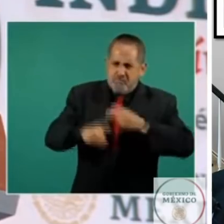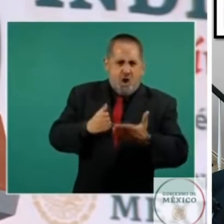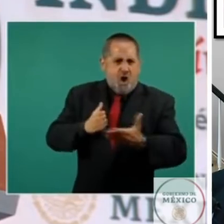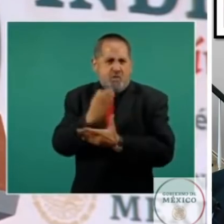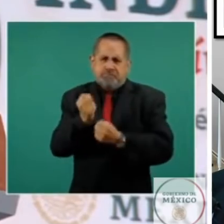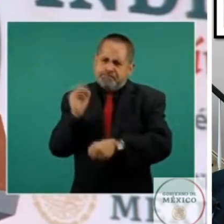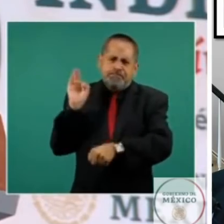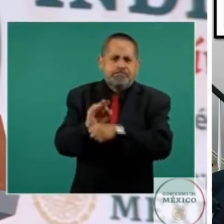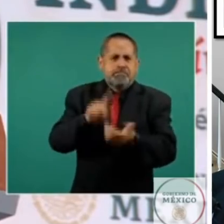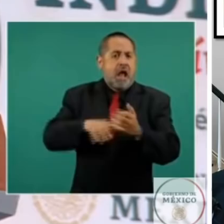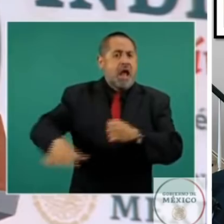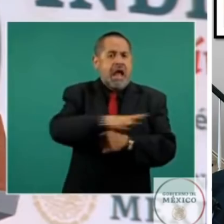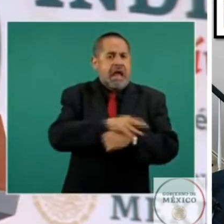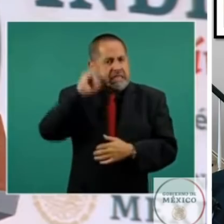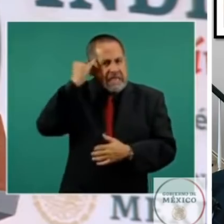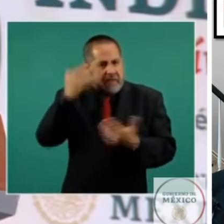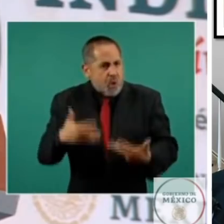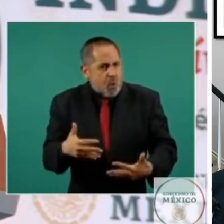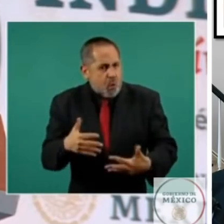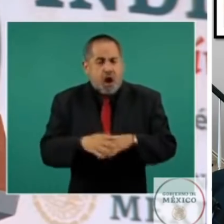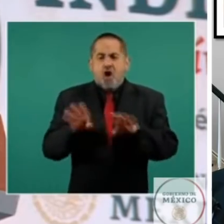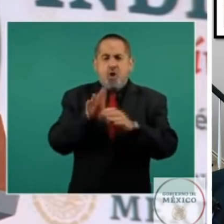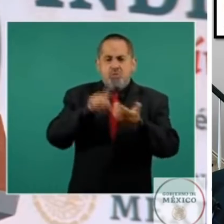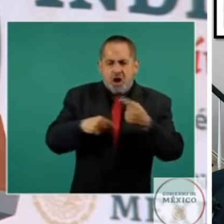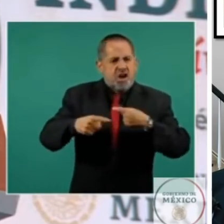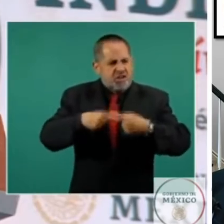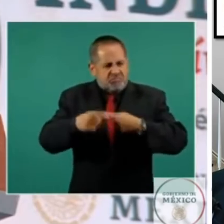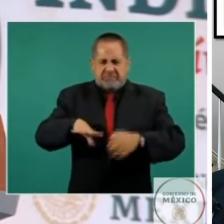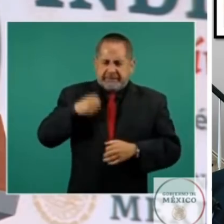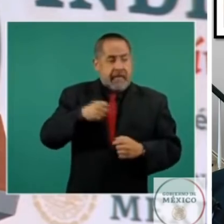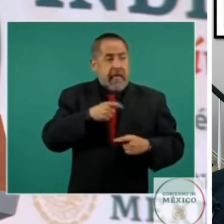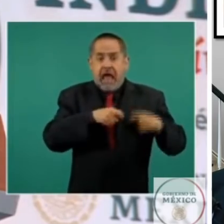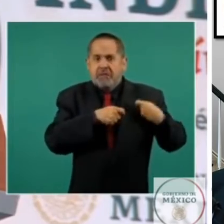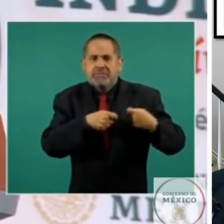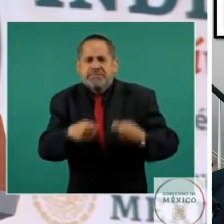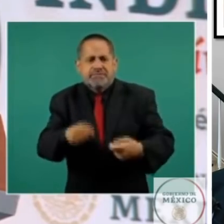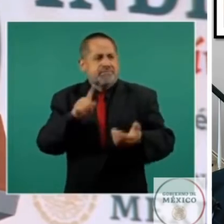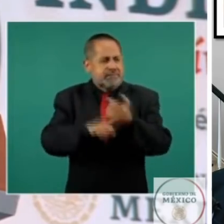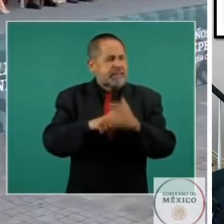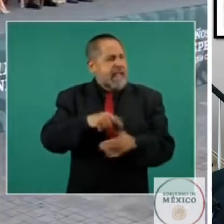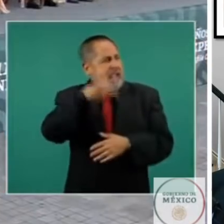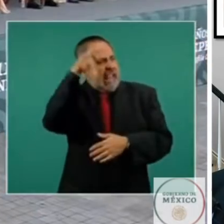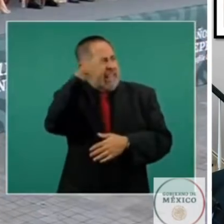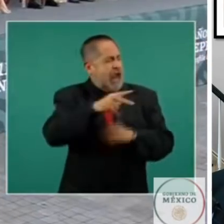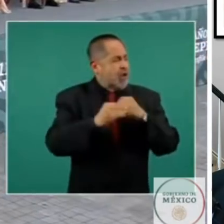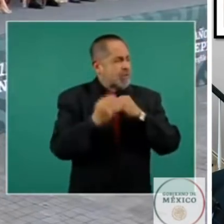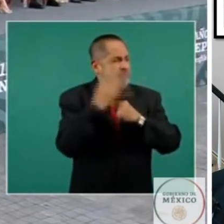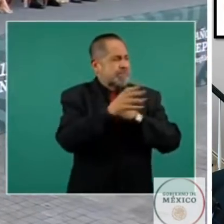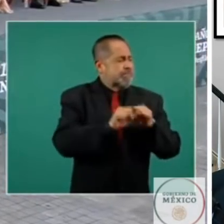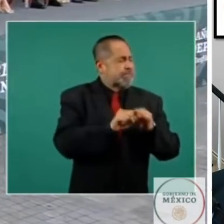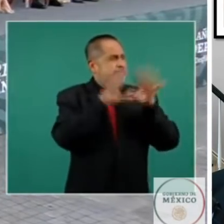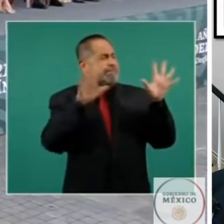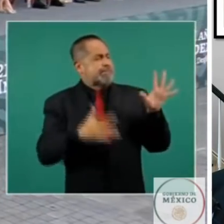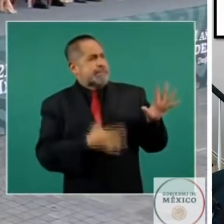Hoy la oposición está muy, pero muy enojada porque vino el